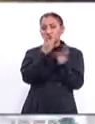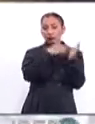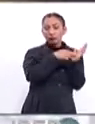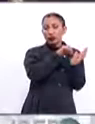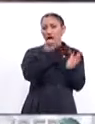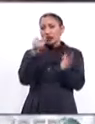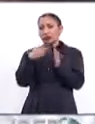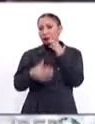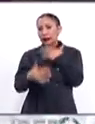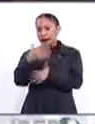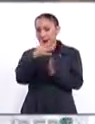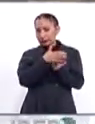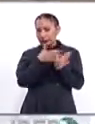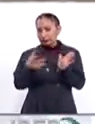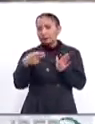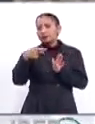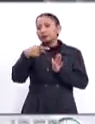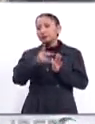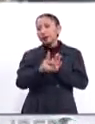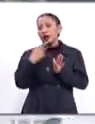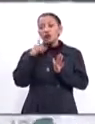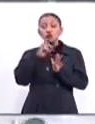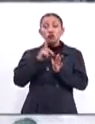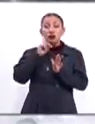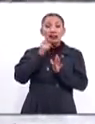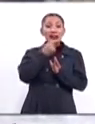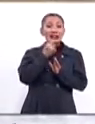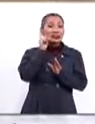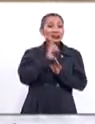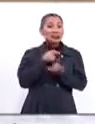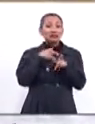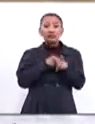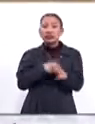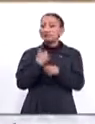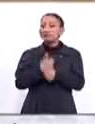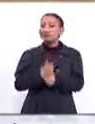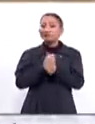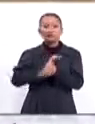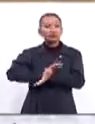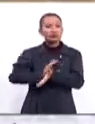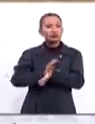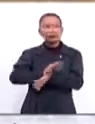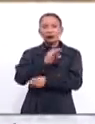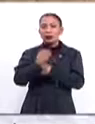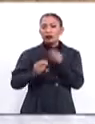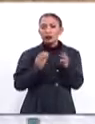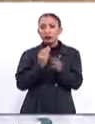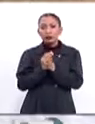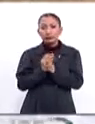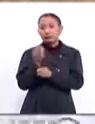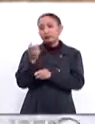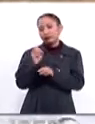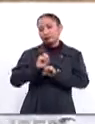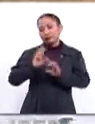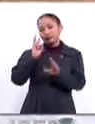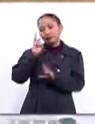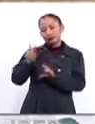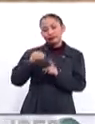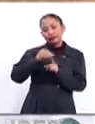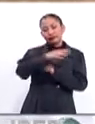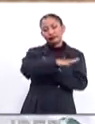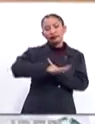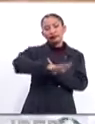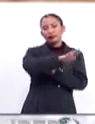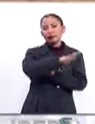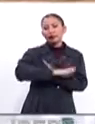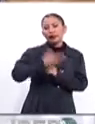2000 y 2015. Sin embargo, las mujeres y las niñas siguen sufriendo discriminación en todo el mundo. Esto claramente repercute